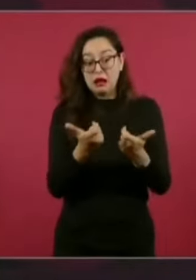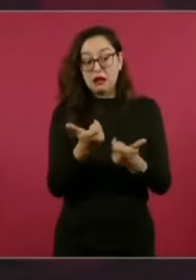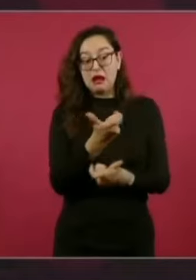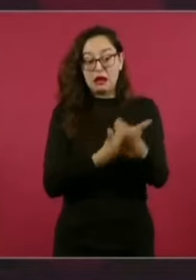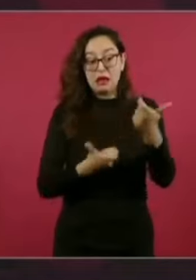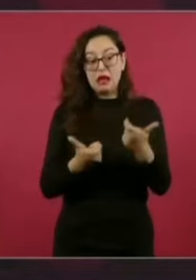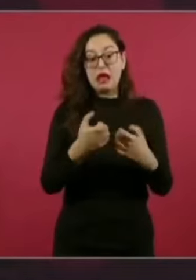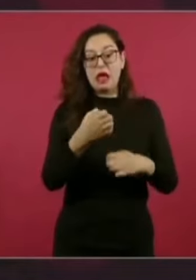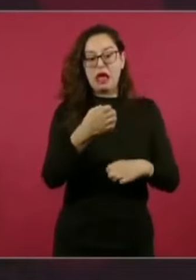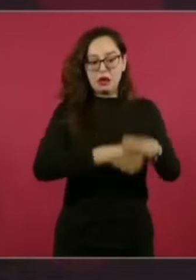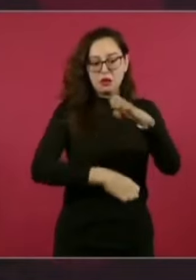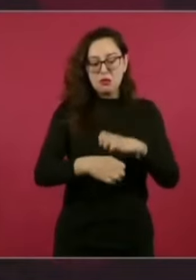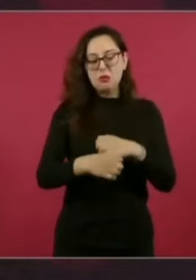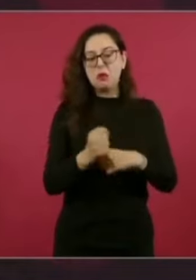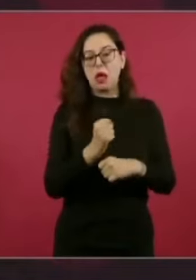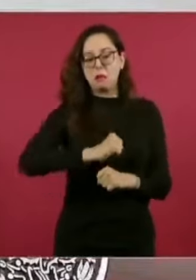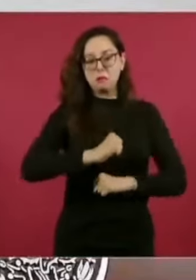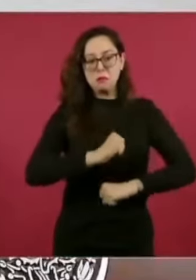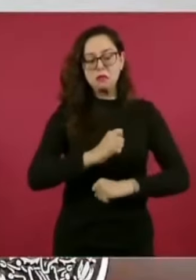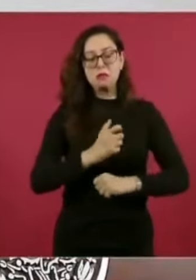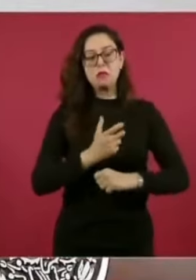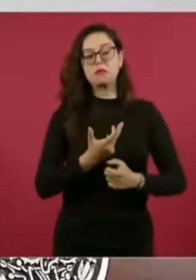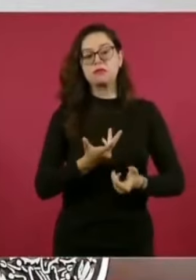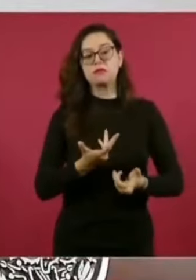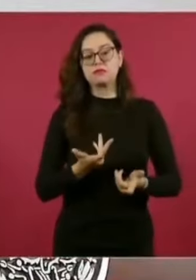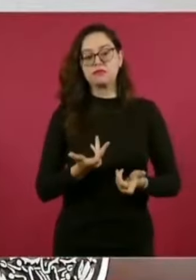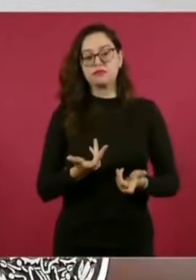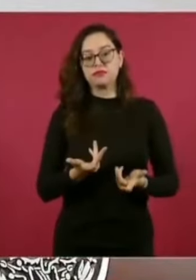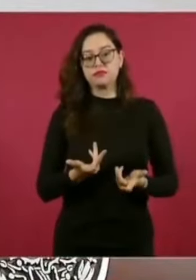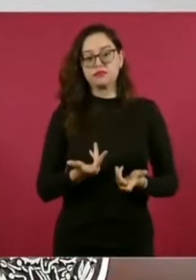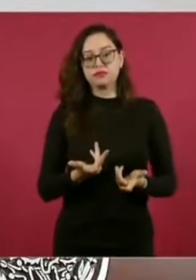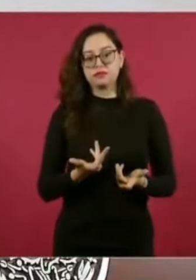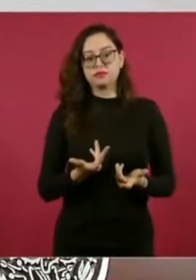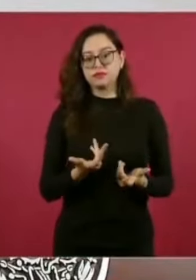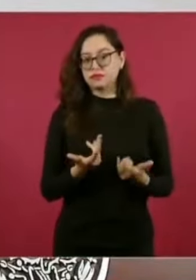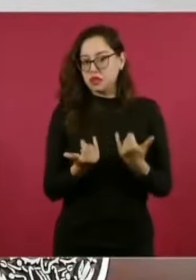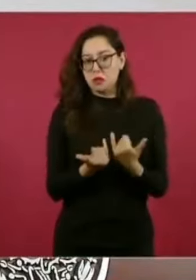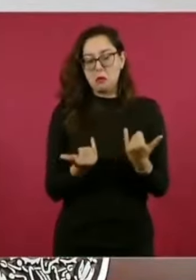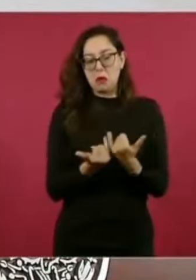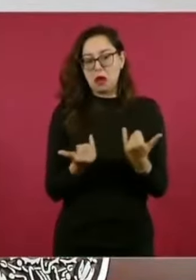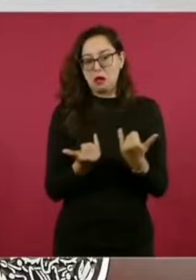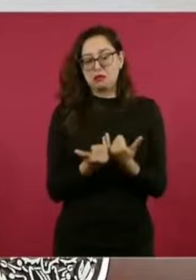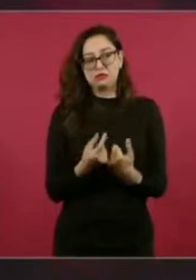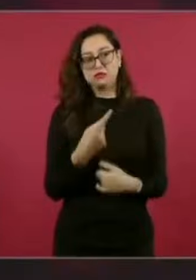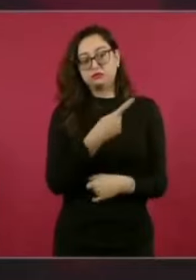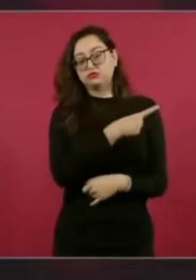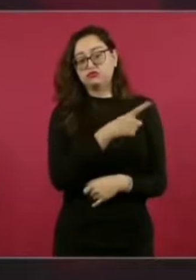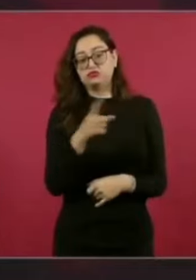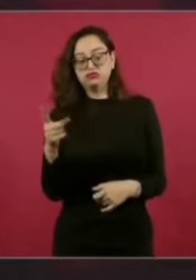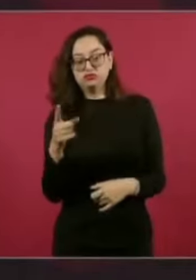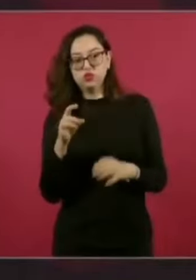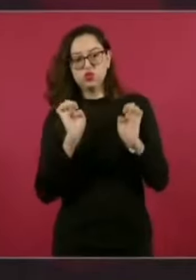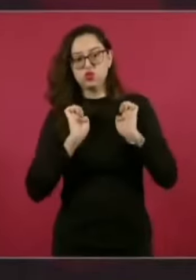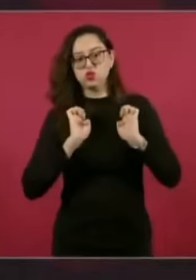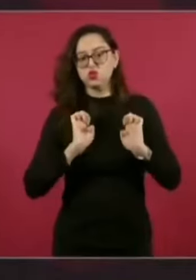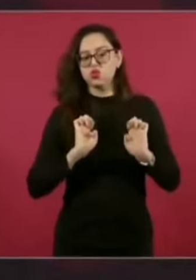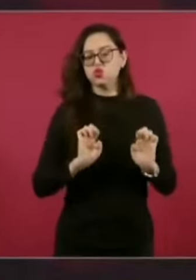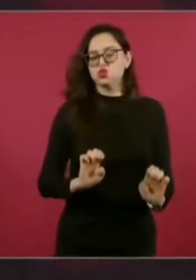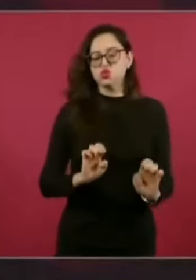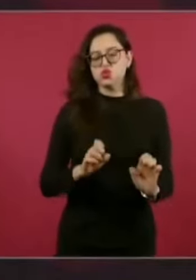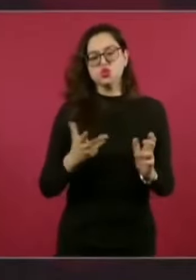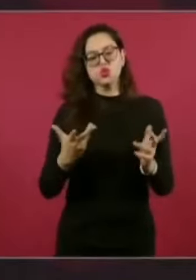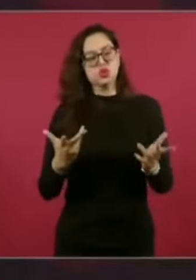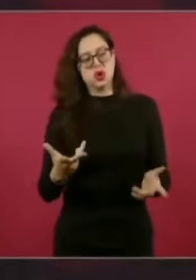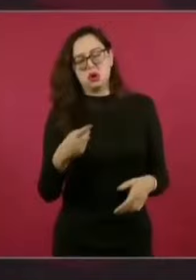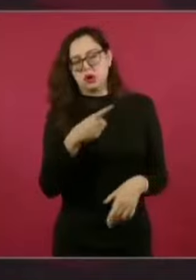económico, los traficantes de influencia, siempre echarle la culpa